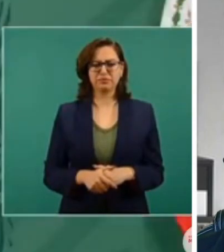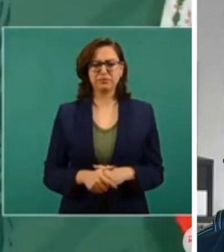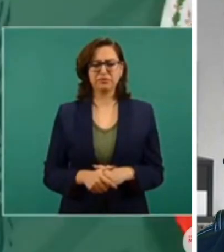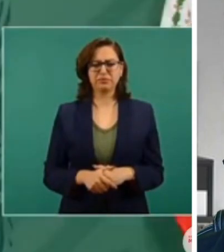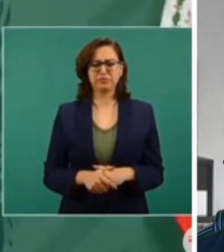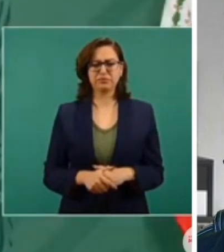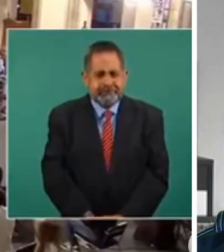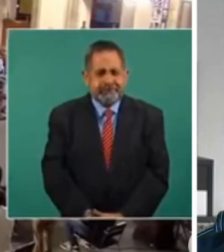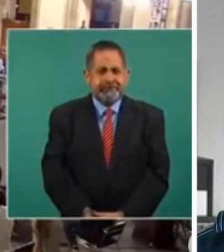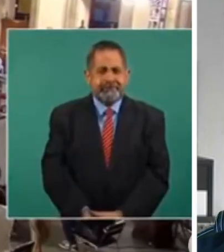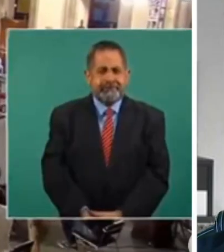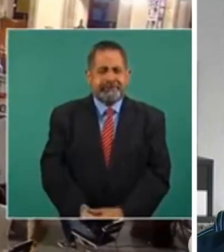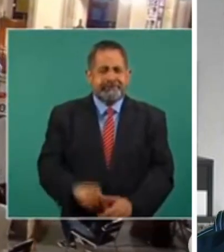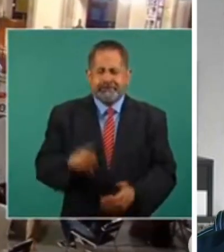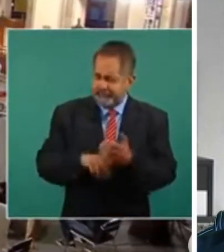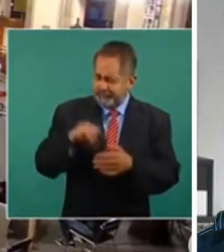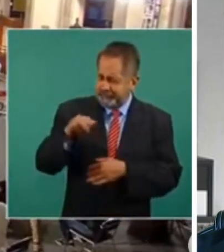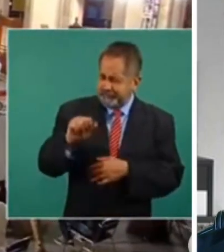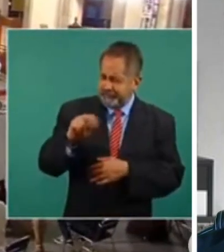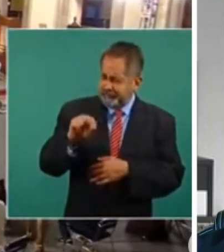conferencia. Manuel Máples,